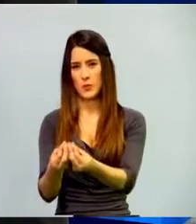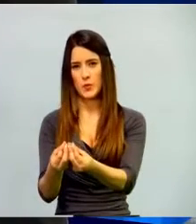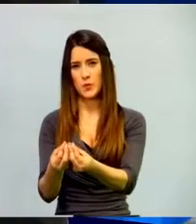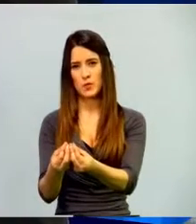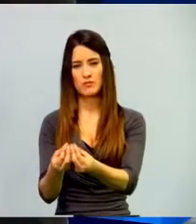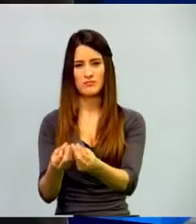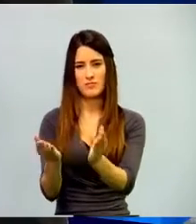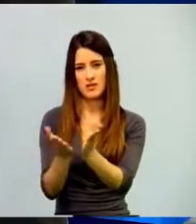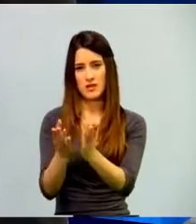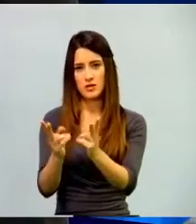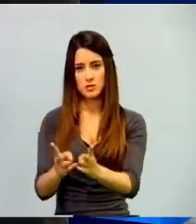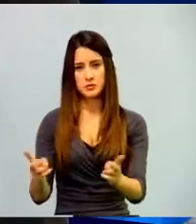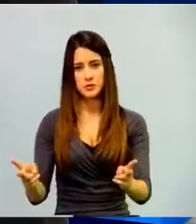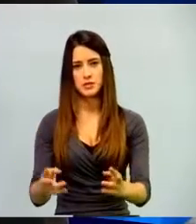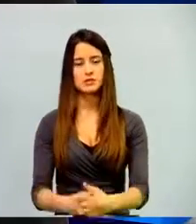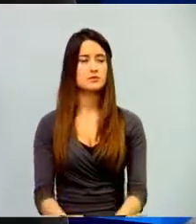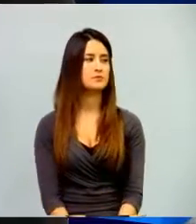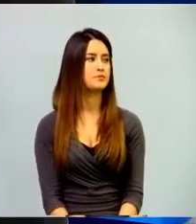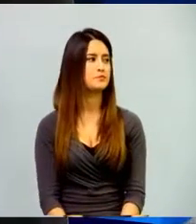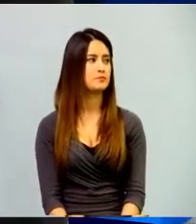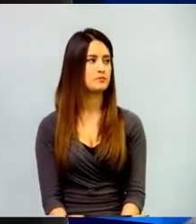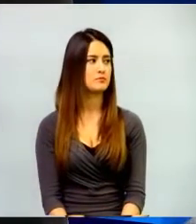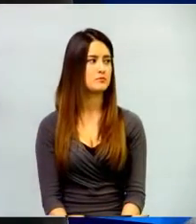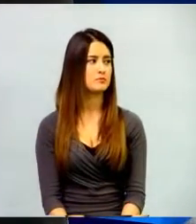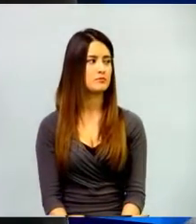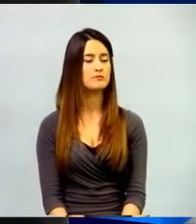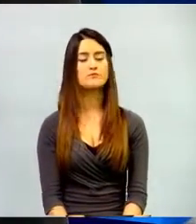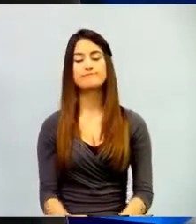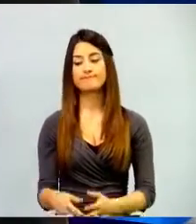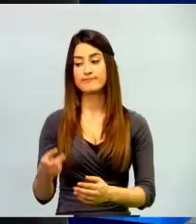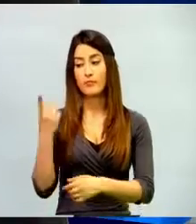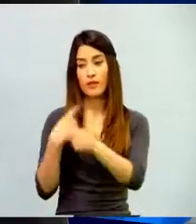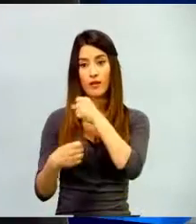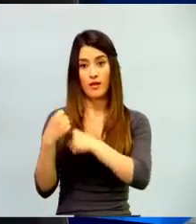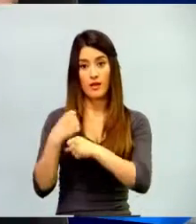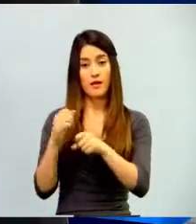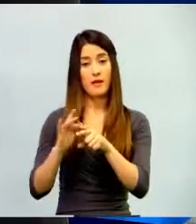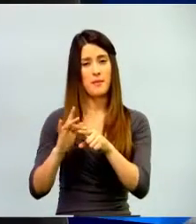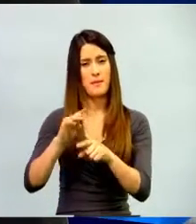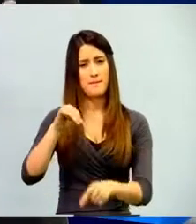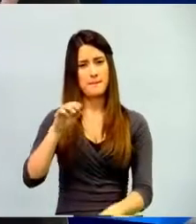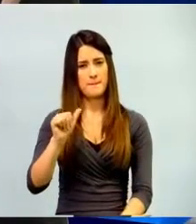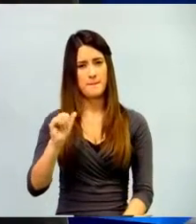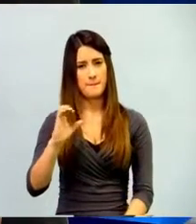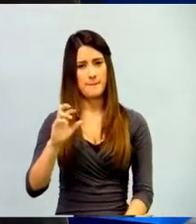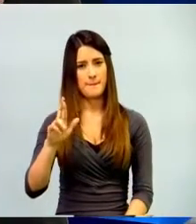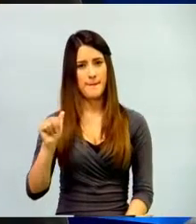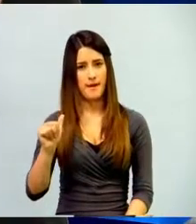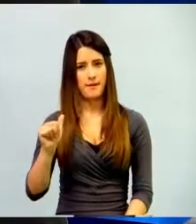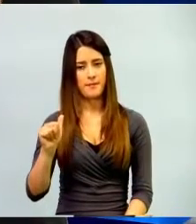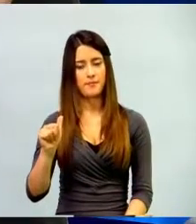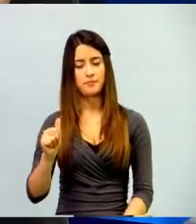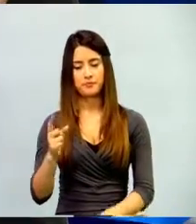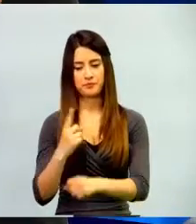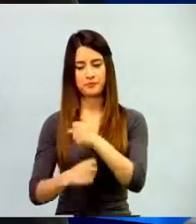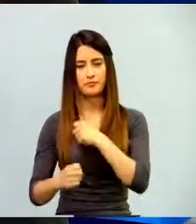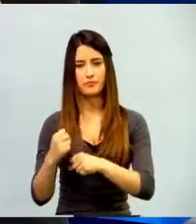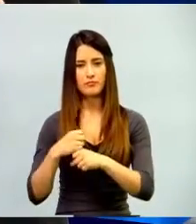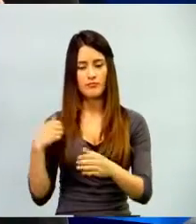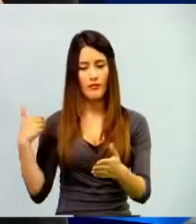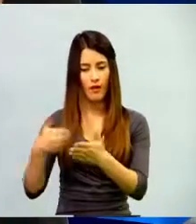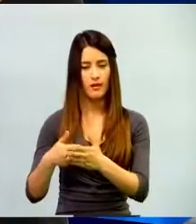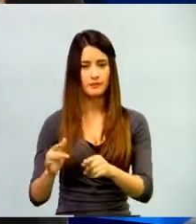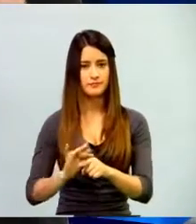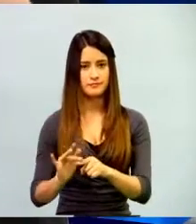para acá hemos venido implantando o trabajando lo que es Minecraft, ellos les permite la posibilidad como de